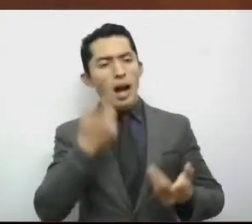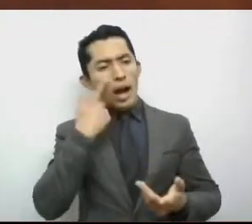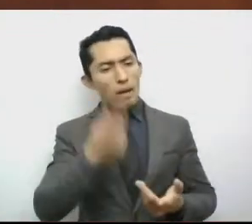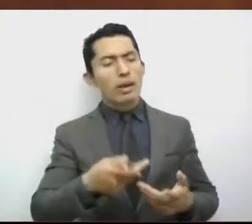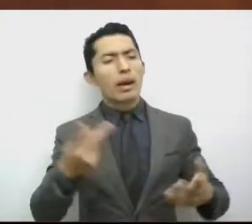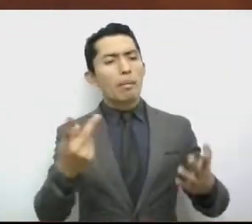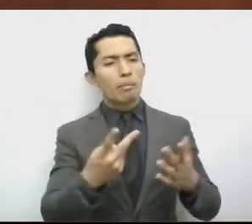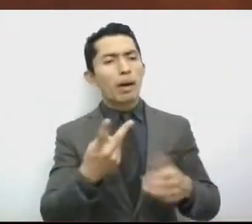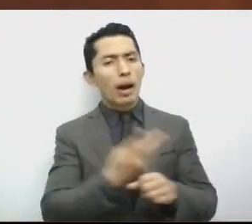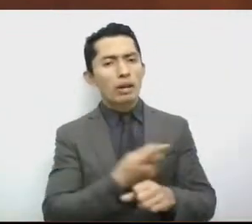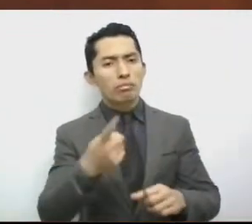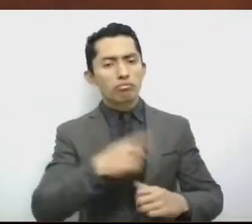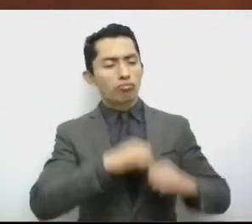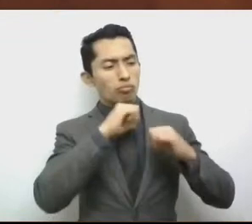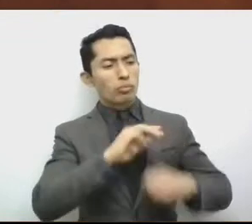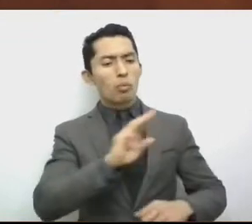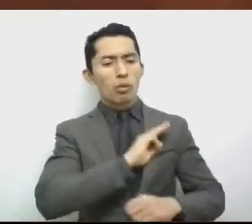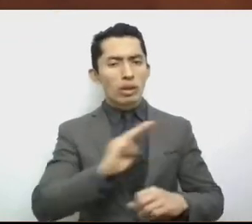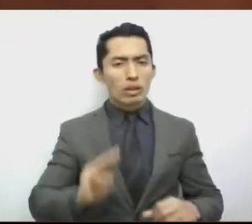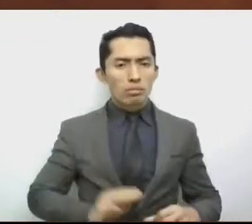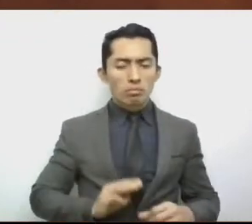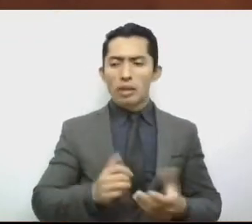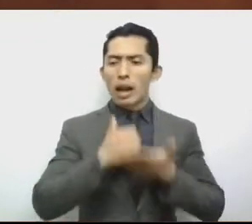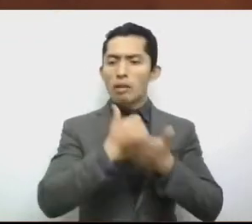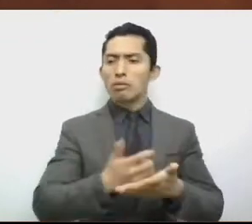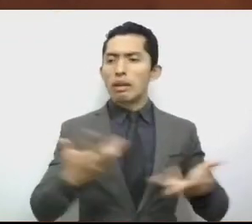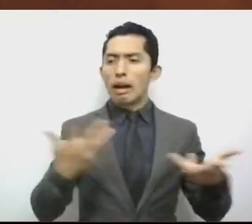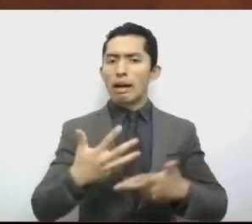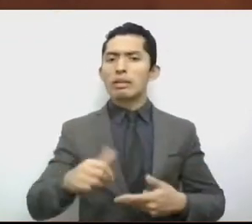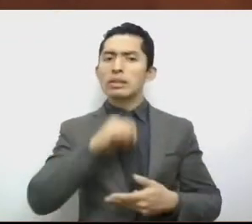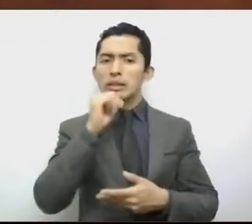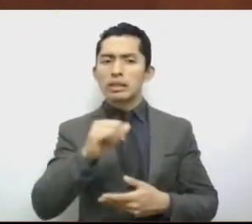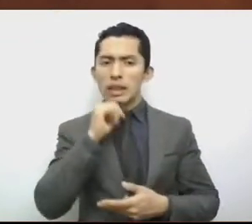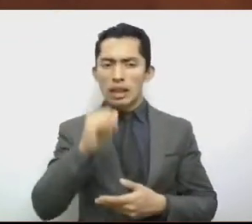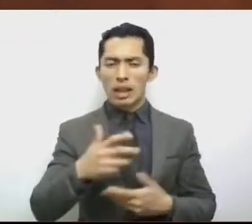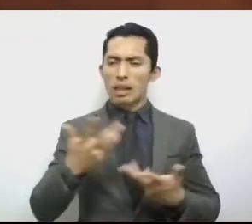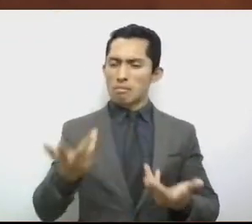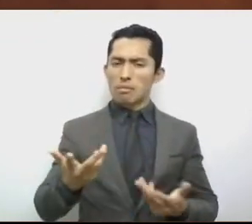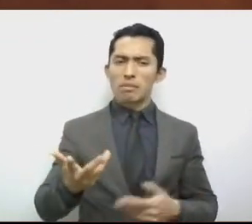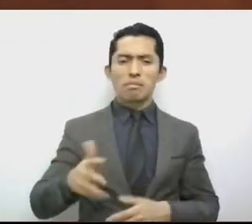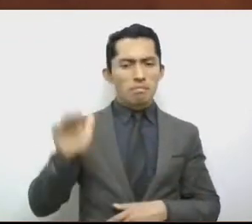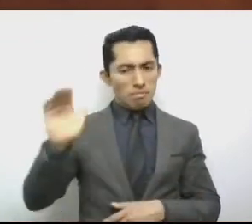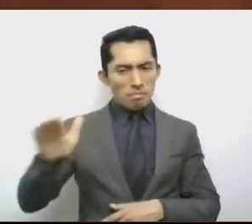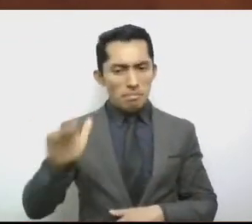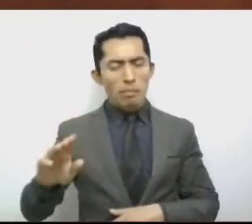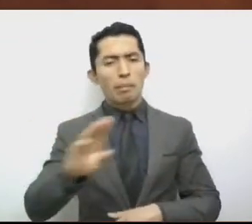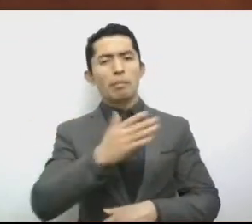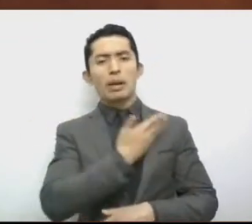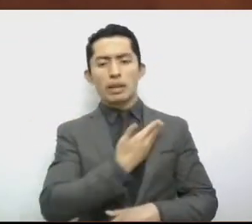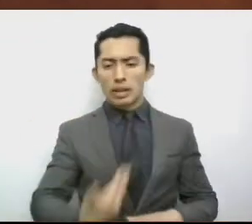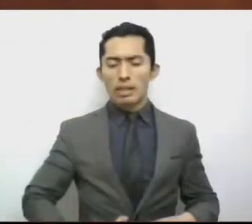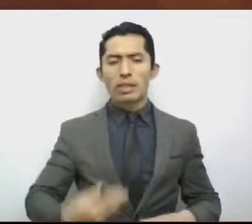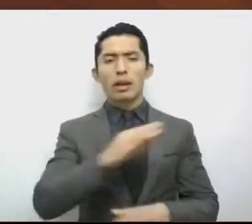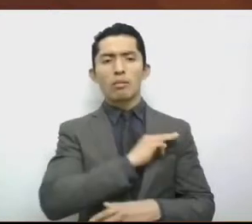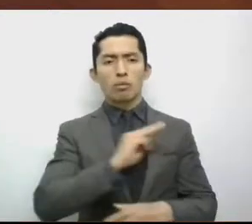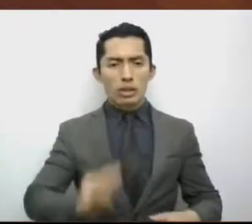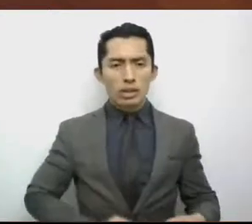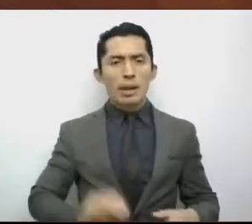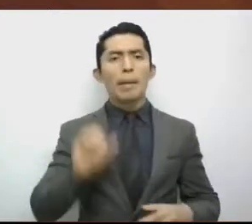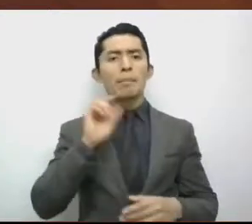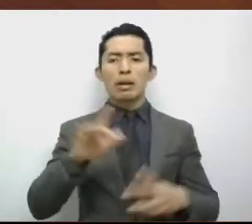autoridades municipales. Hay que llamar al presidente municipal de Ecatepec,